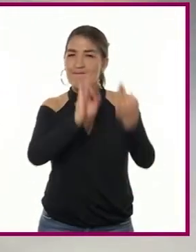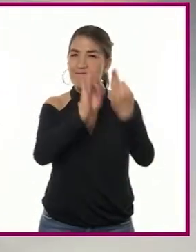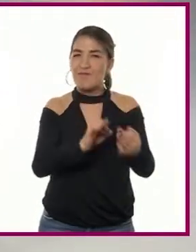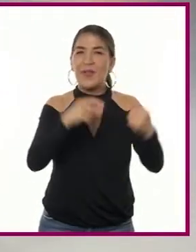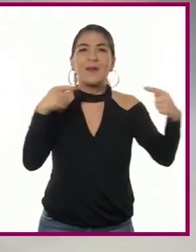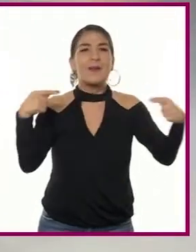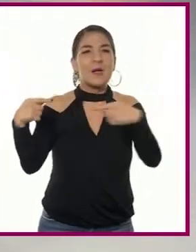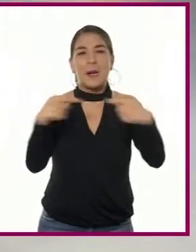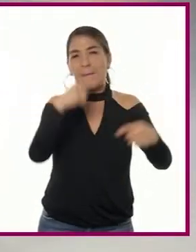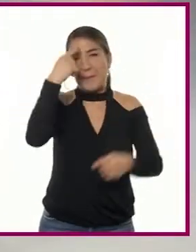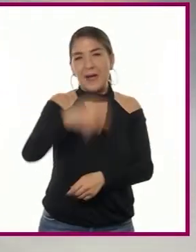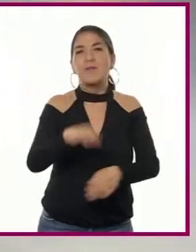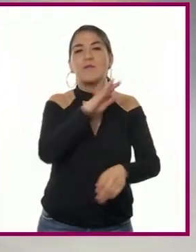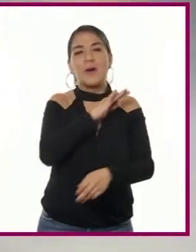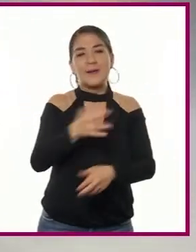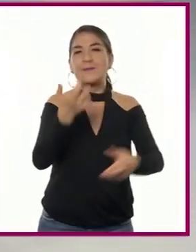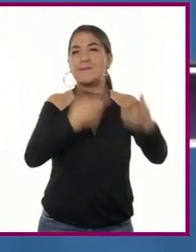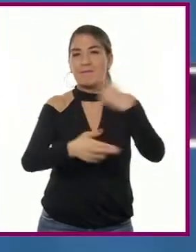cual tomar sus riquezas.